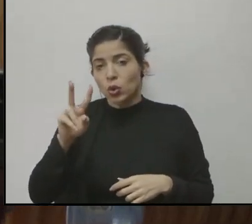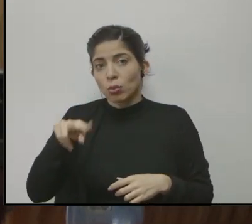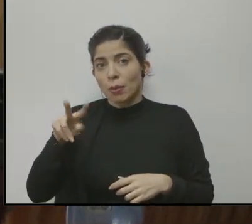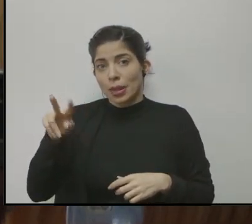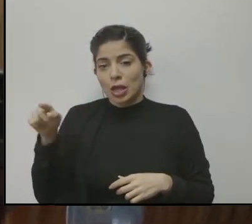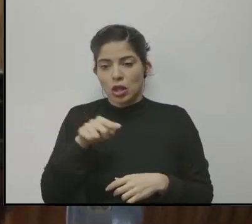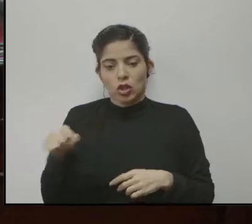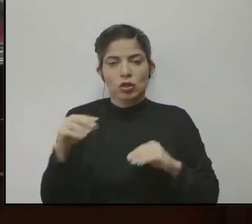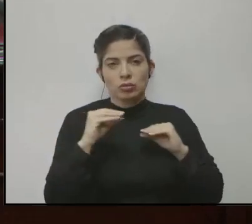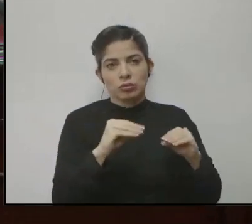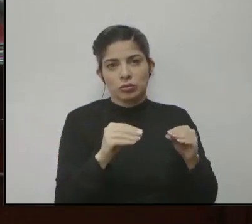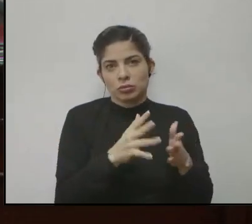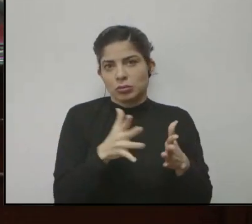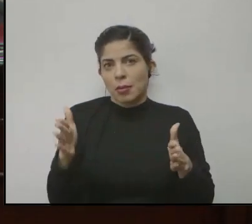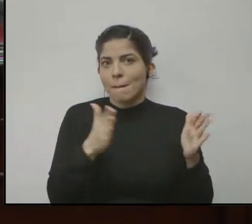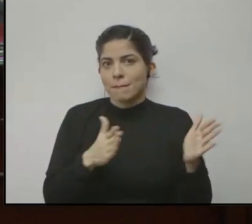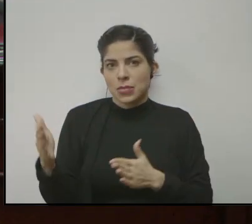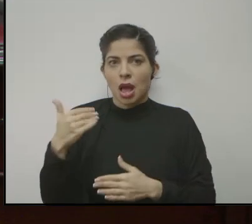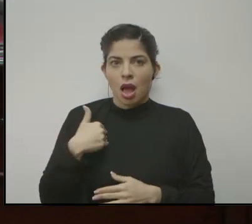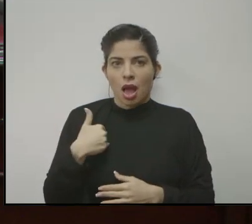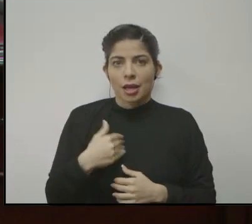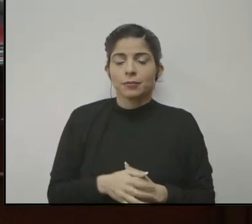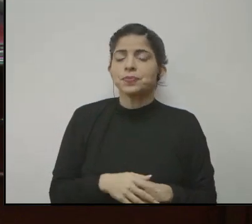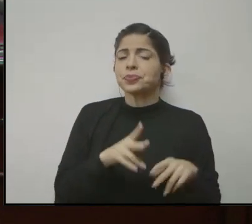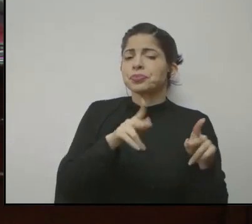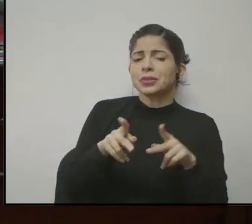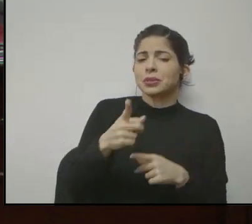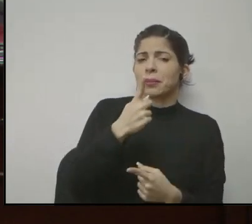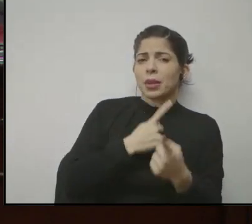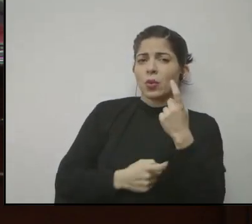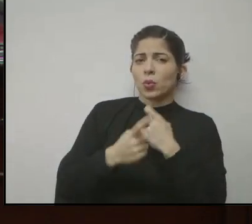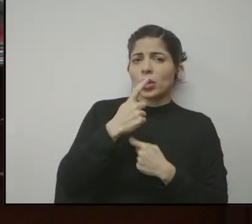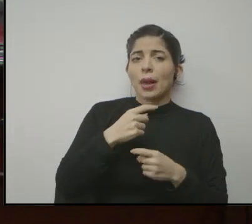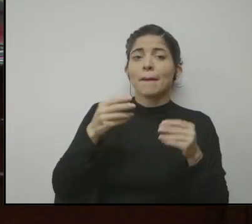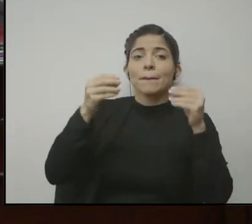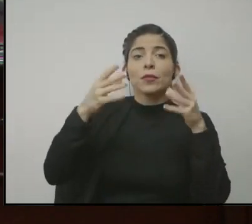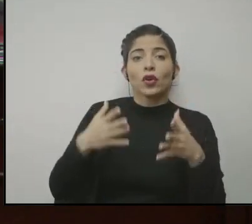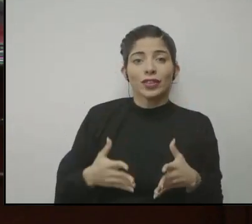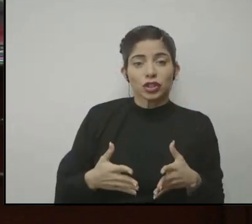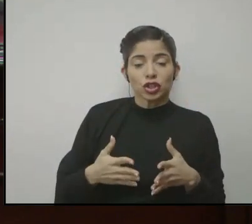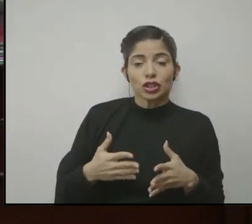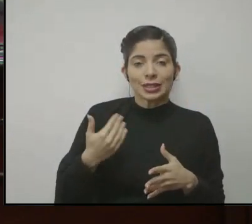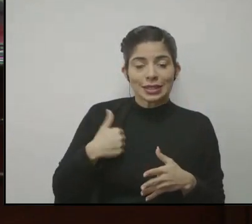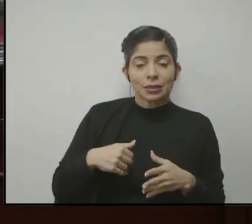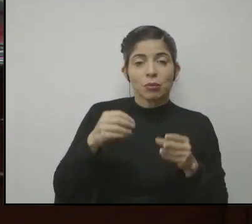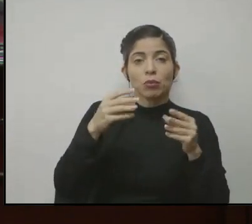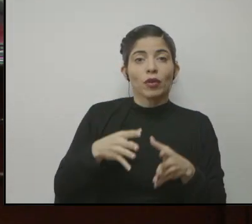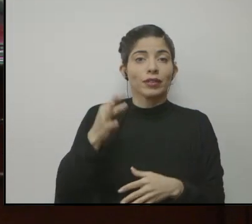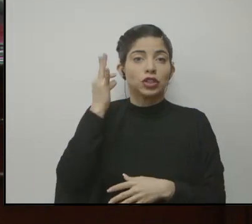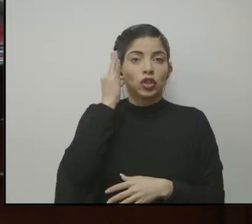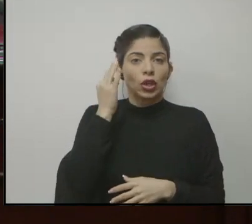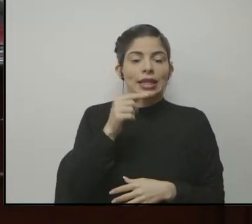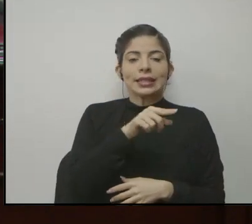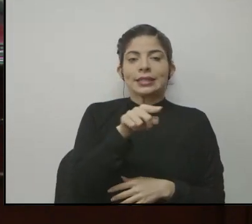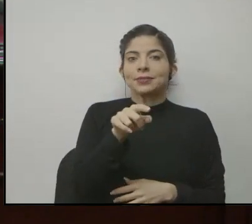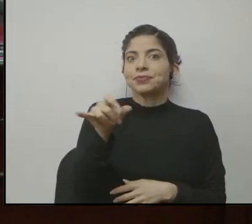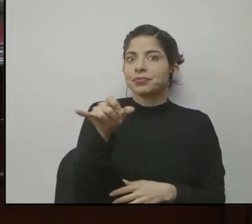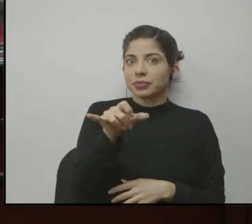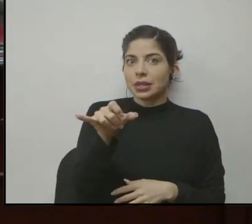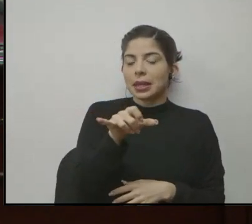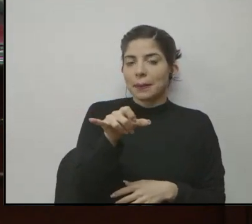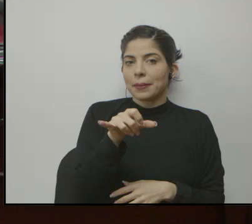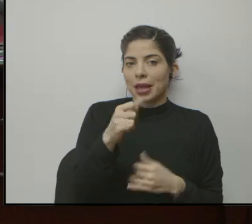Ministro, también tenemos consultas de profesores y profesoras que también están